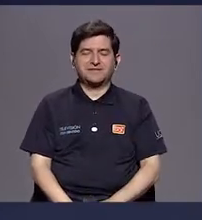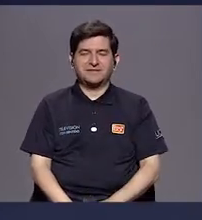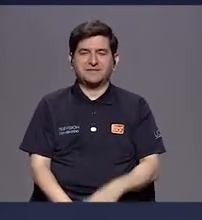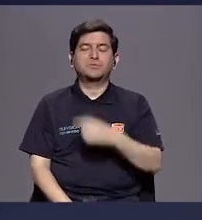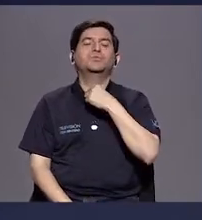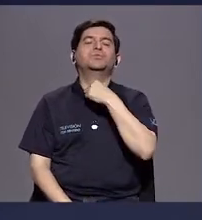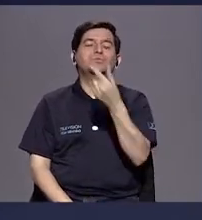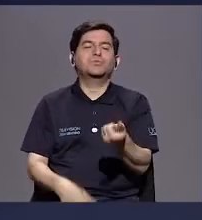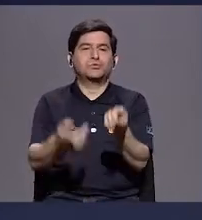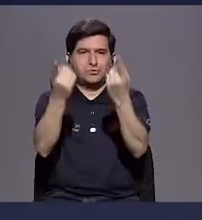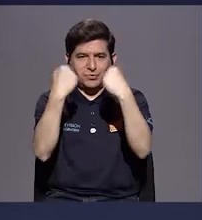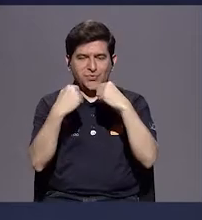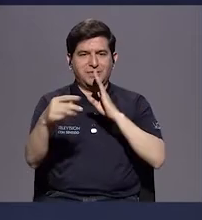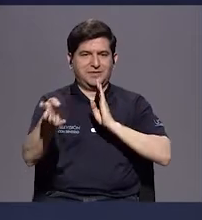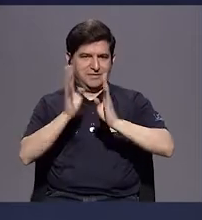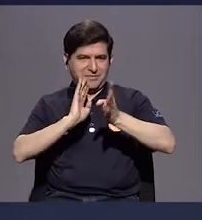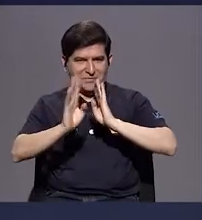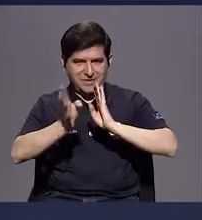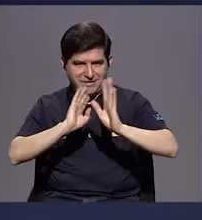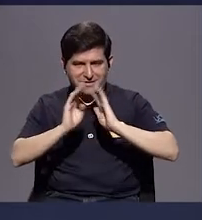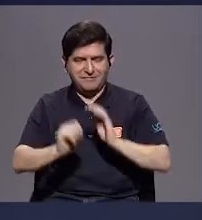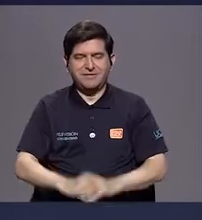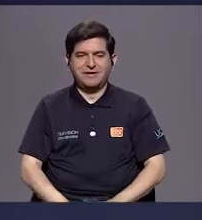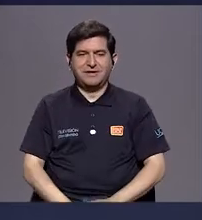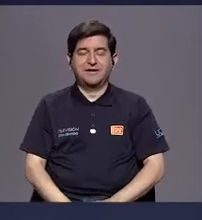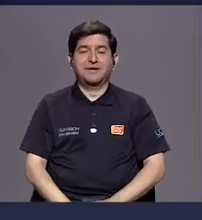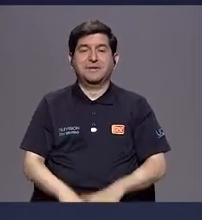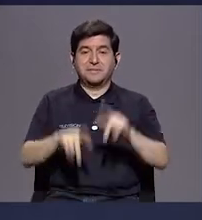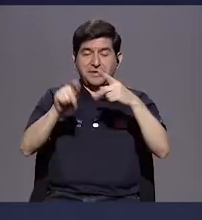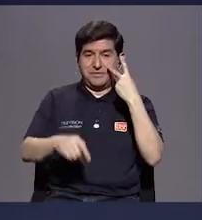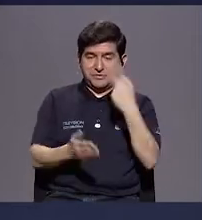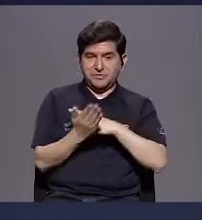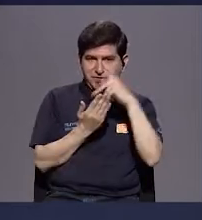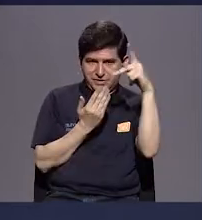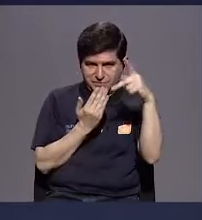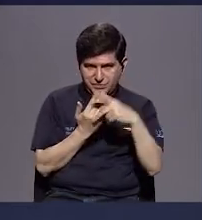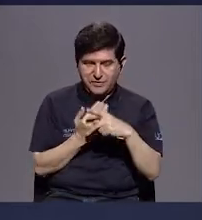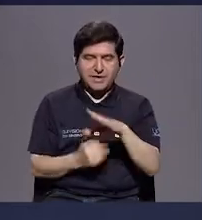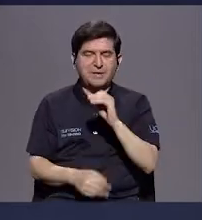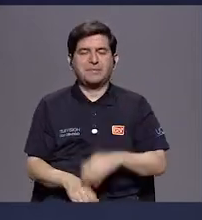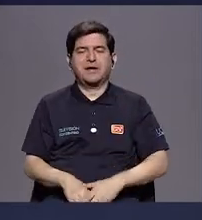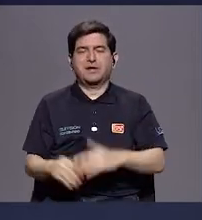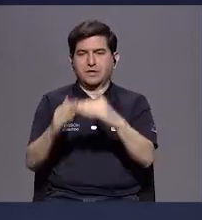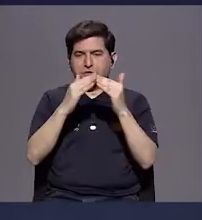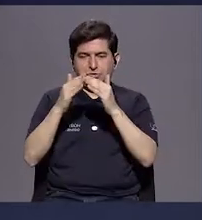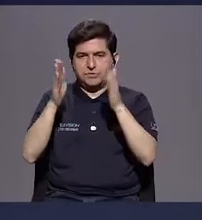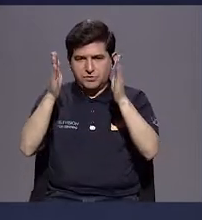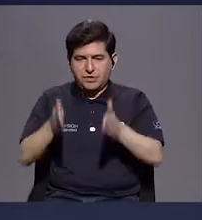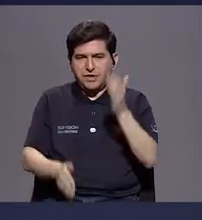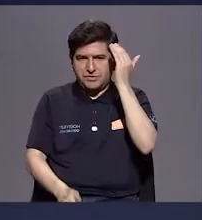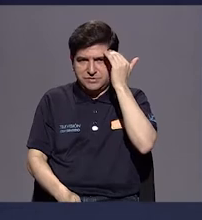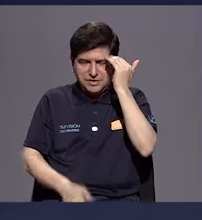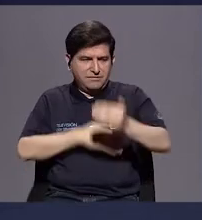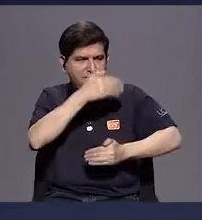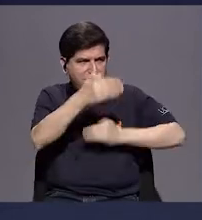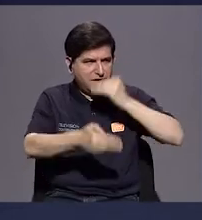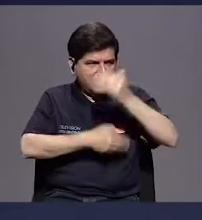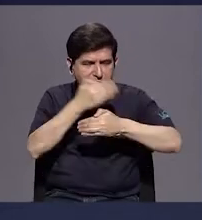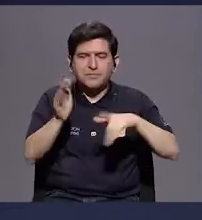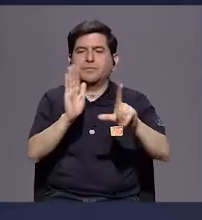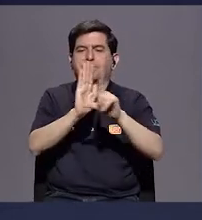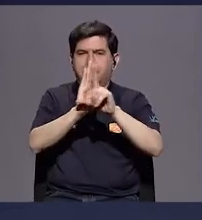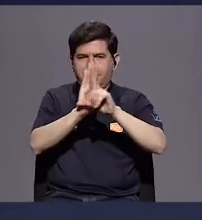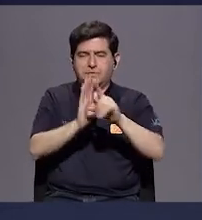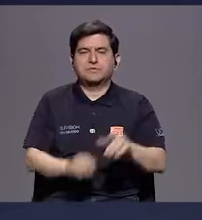Para mí es un gusto venir y poder conversar para que nuestros televidentes y la ciudadanía se entere de cómo conlleva el proceso